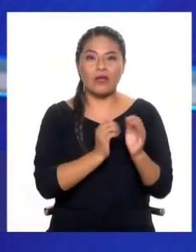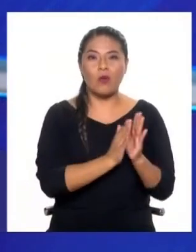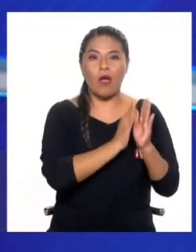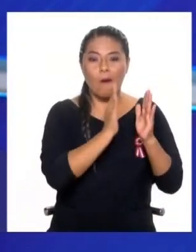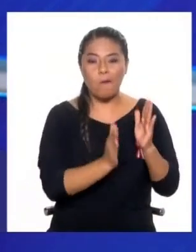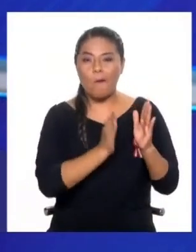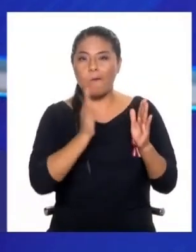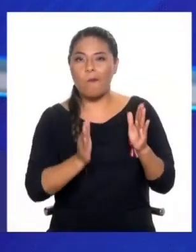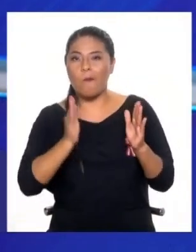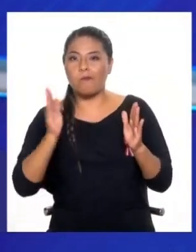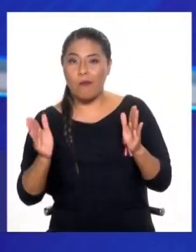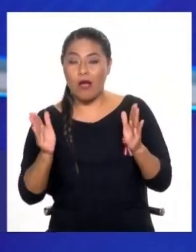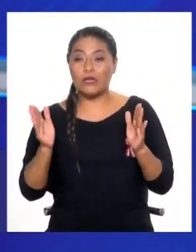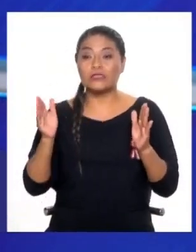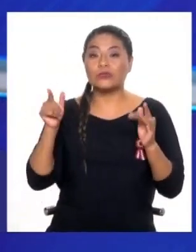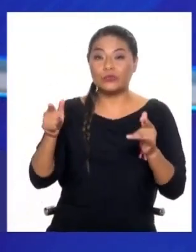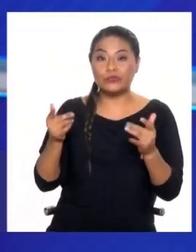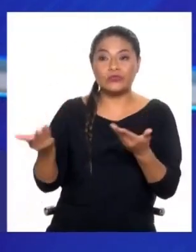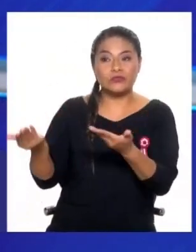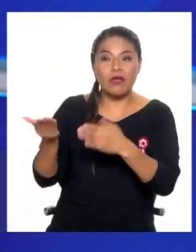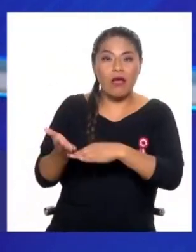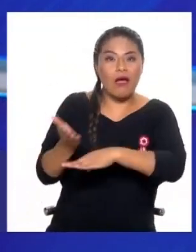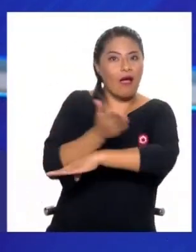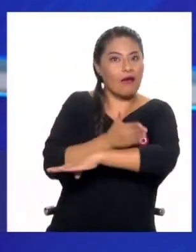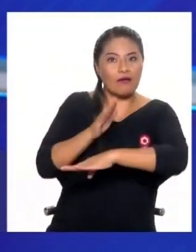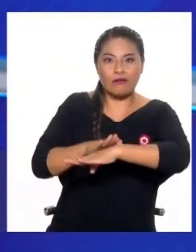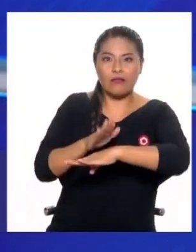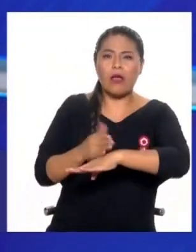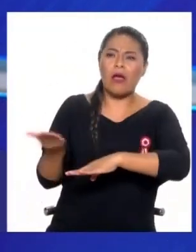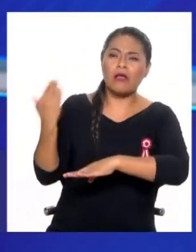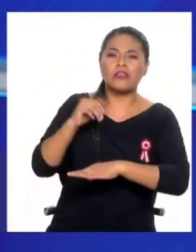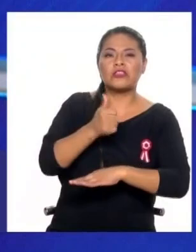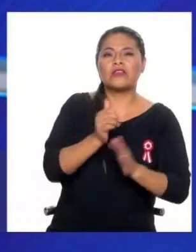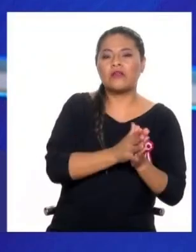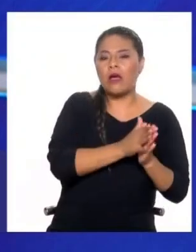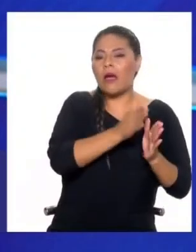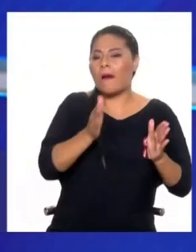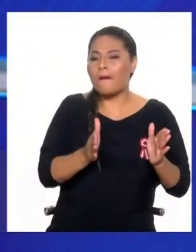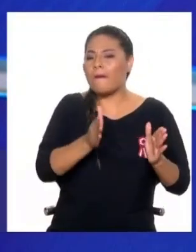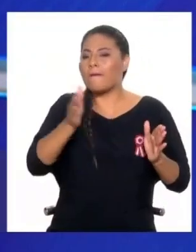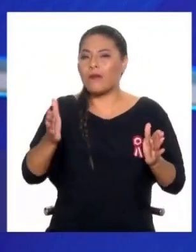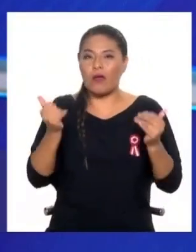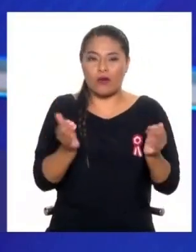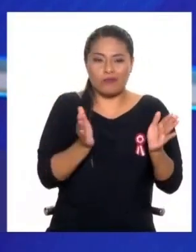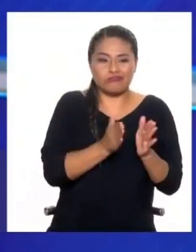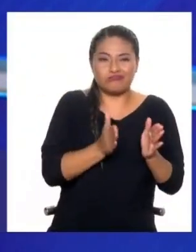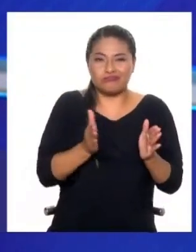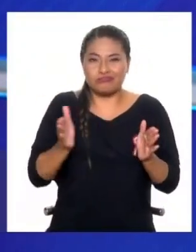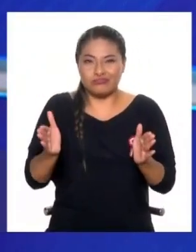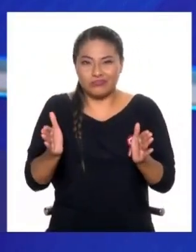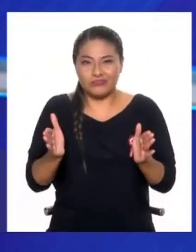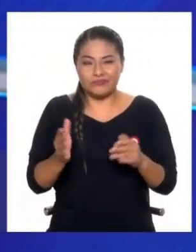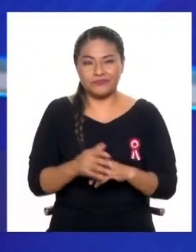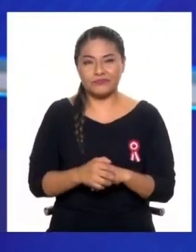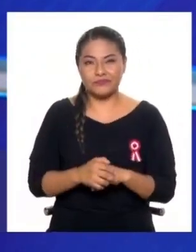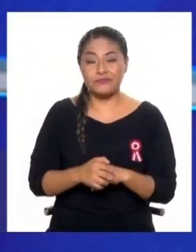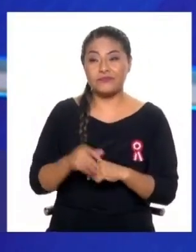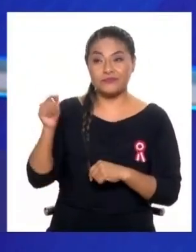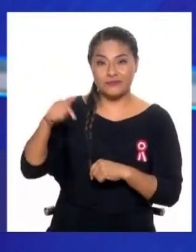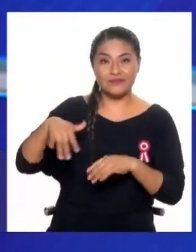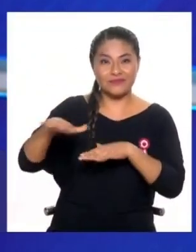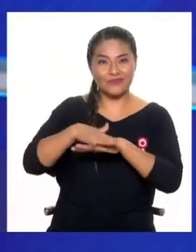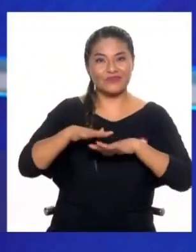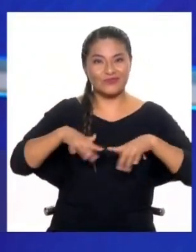las nuevas obras a estas nuevas exigencias de la naturaleza. Y obviamente con el